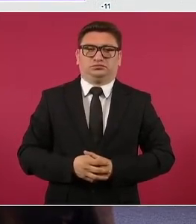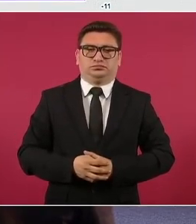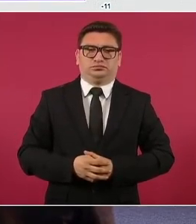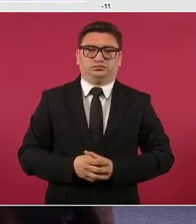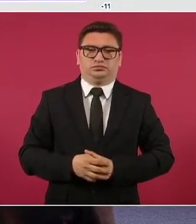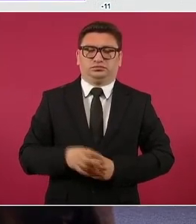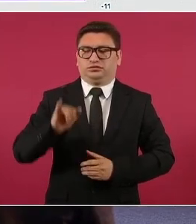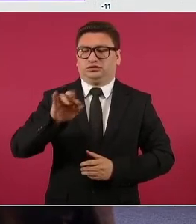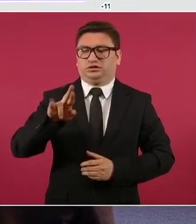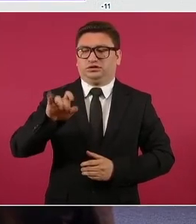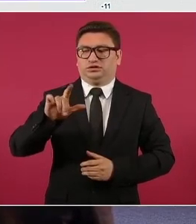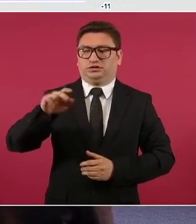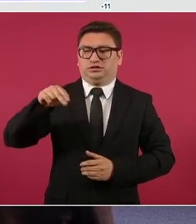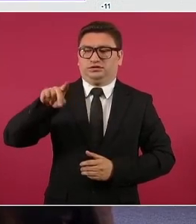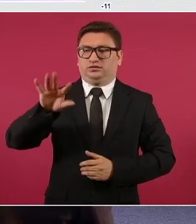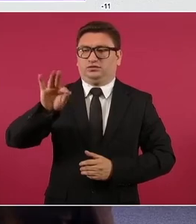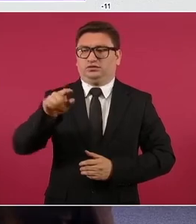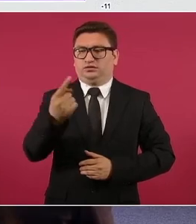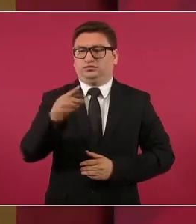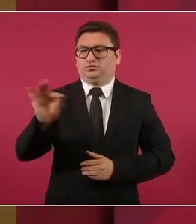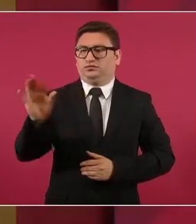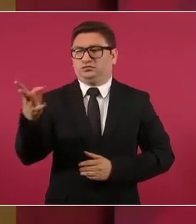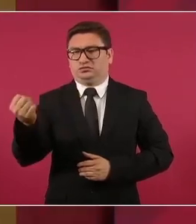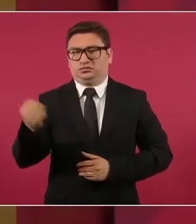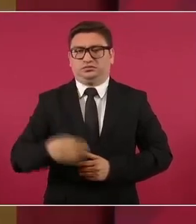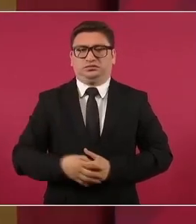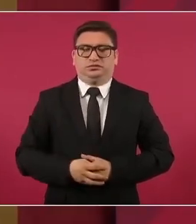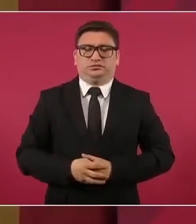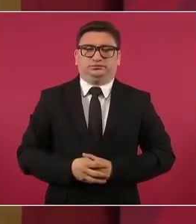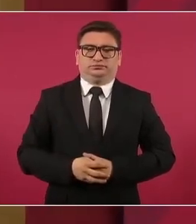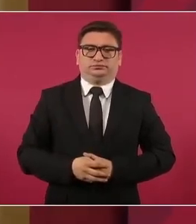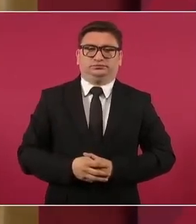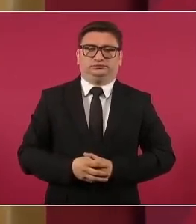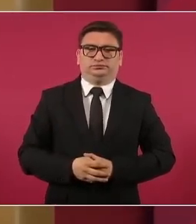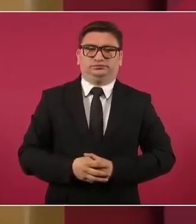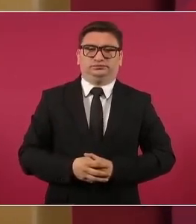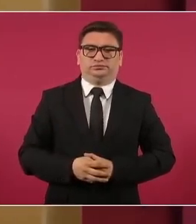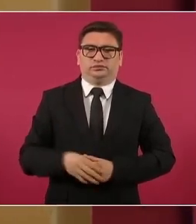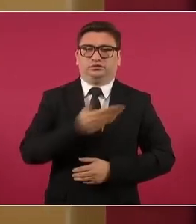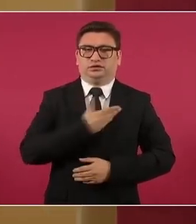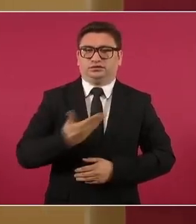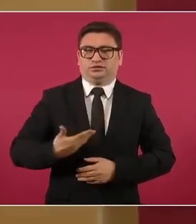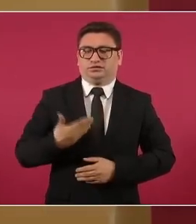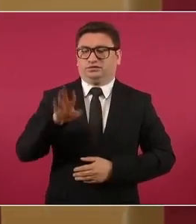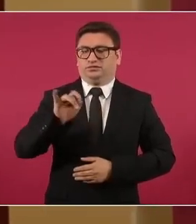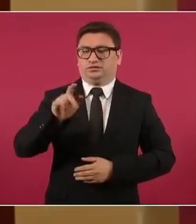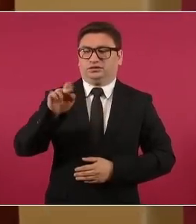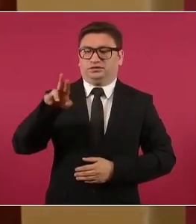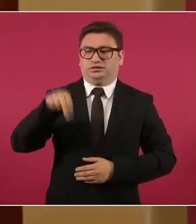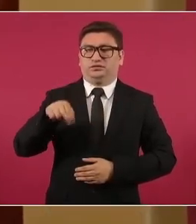Irlanda, 41, 49. Presidente Biden, bien,